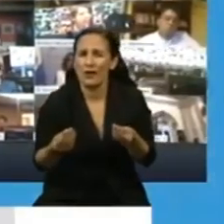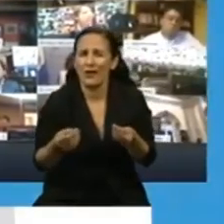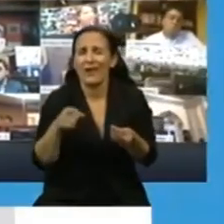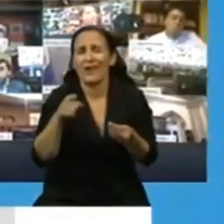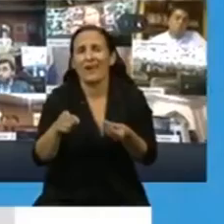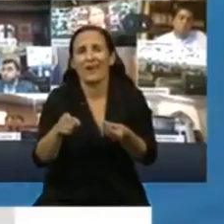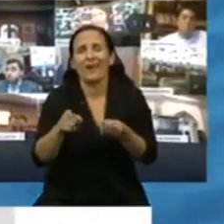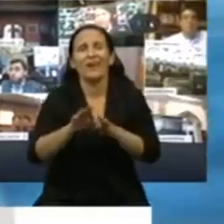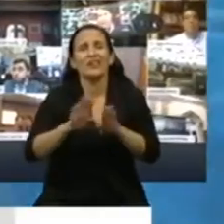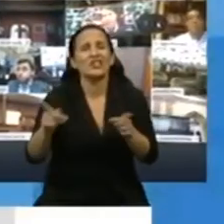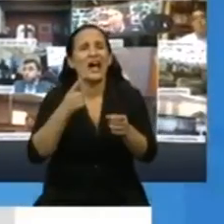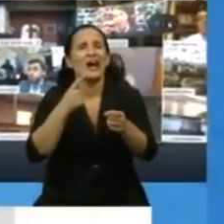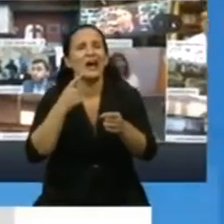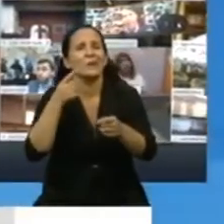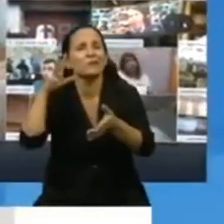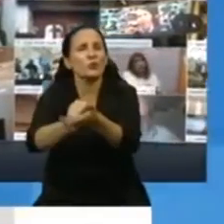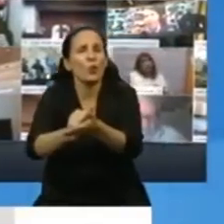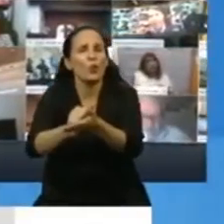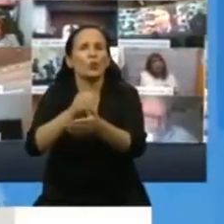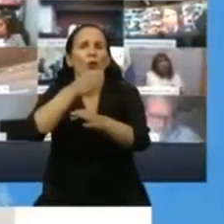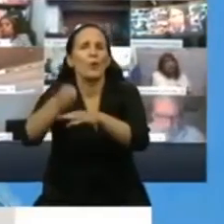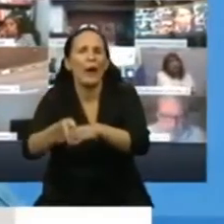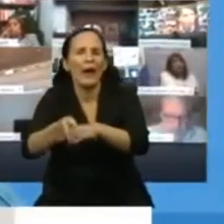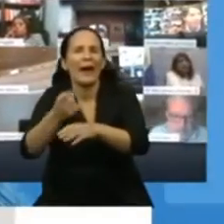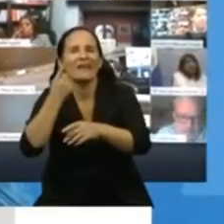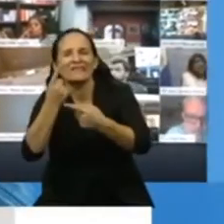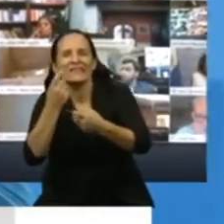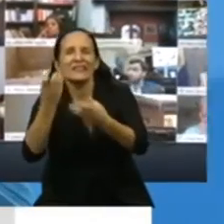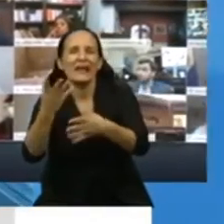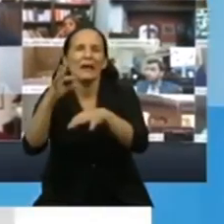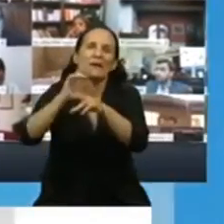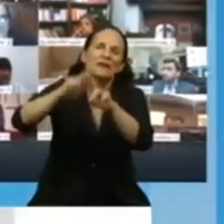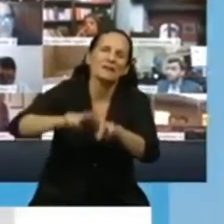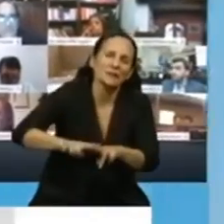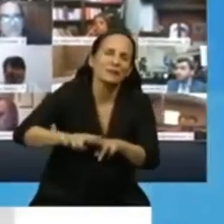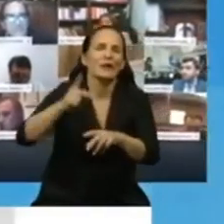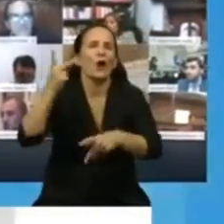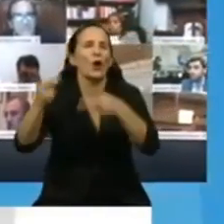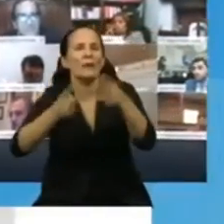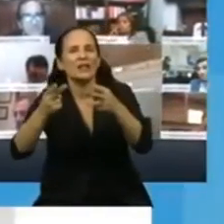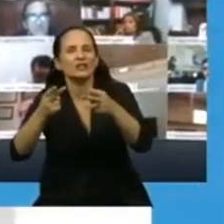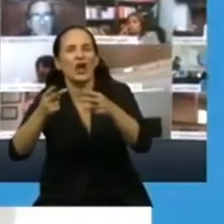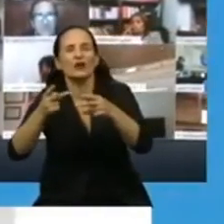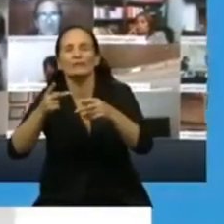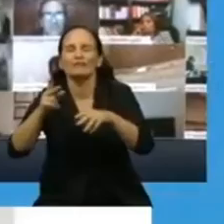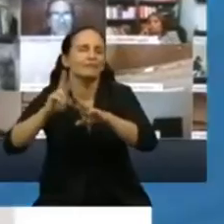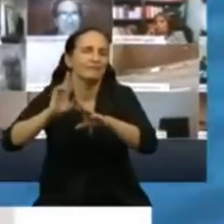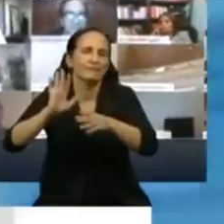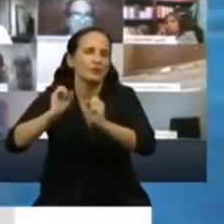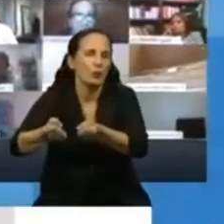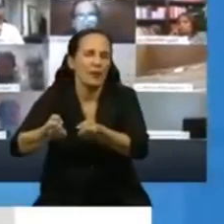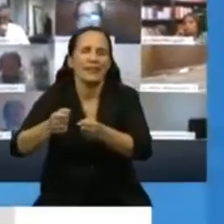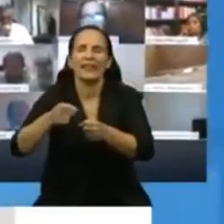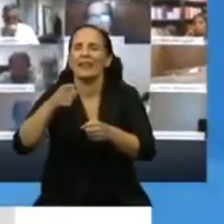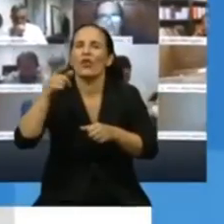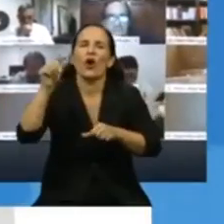consultas de carácter preventivo, a la suspensión de intervenciones quirúrgicas, de análisis clínicos, de laboratorios, de